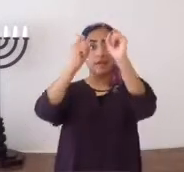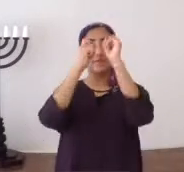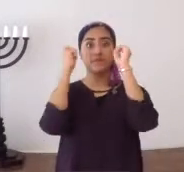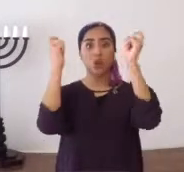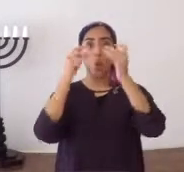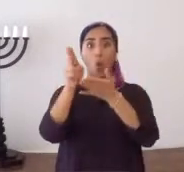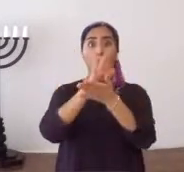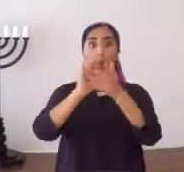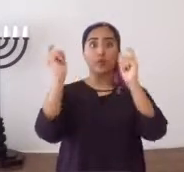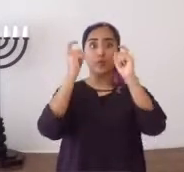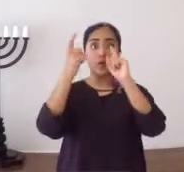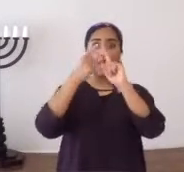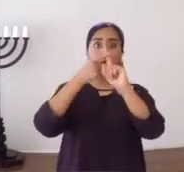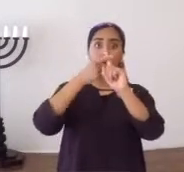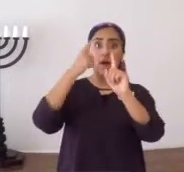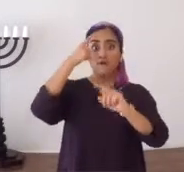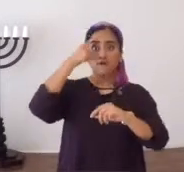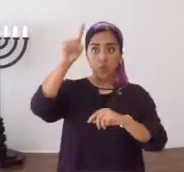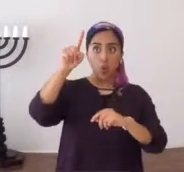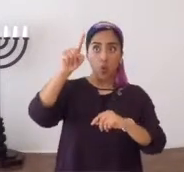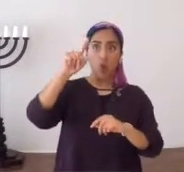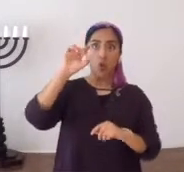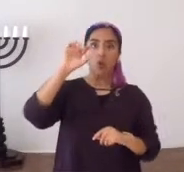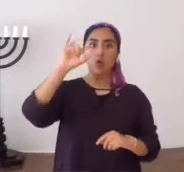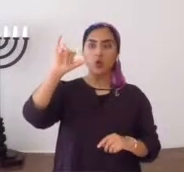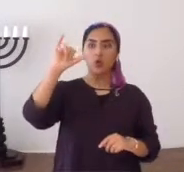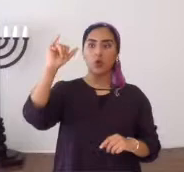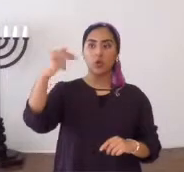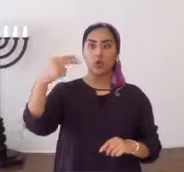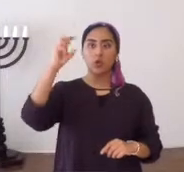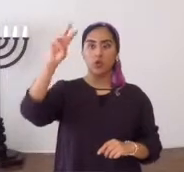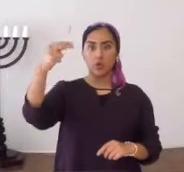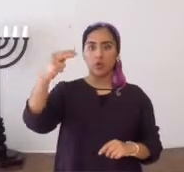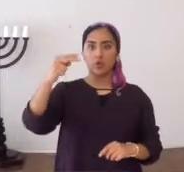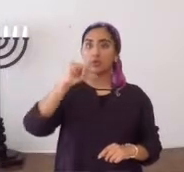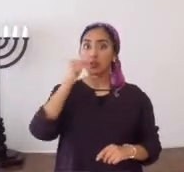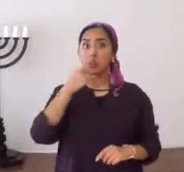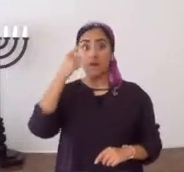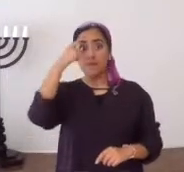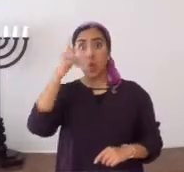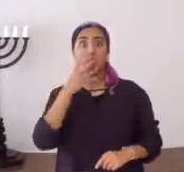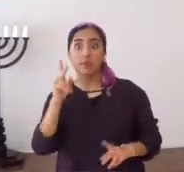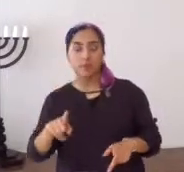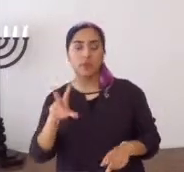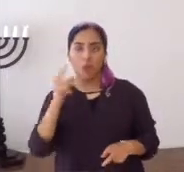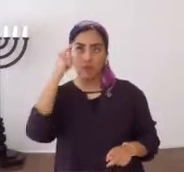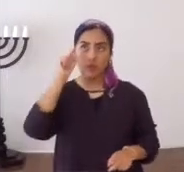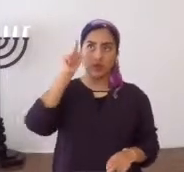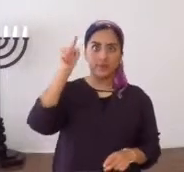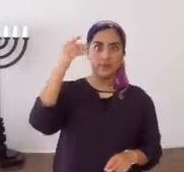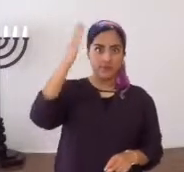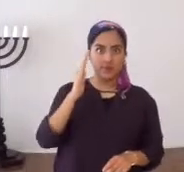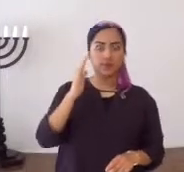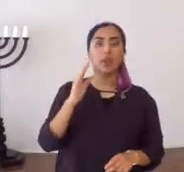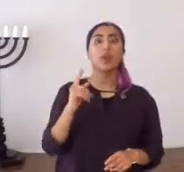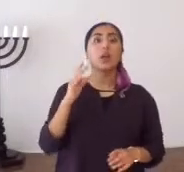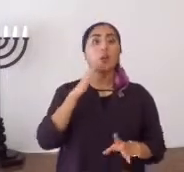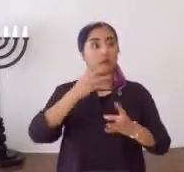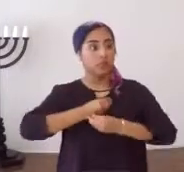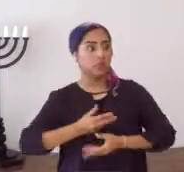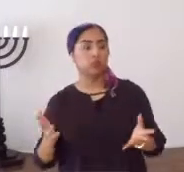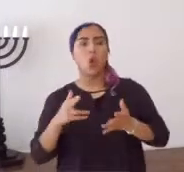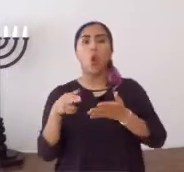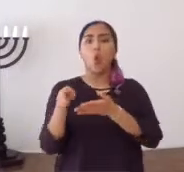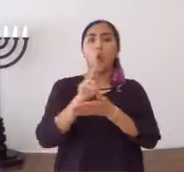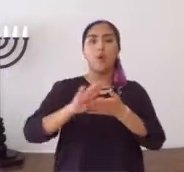hijos de Israel, y diles, las fiestas, solemnes de, de, de él, de Yahweh, no dice del pueblo judío, de él, de Yahweh,